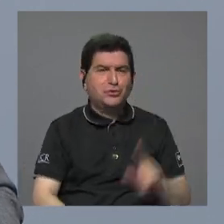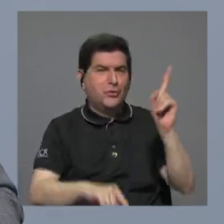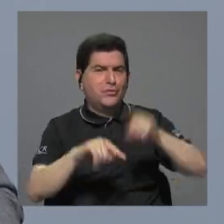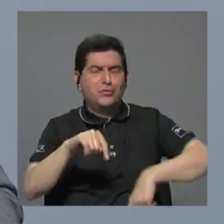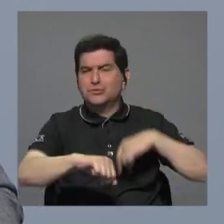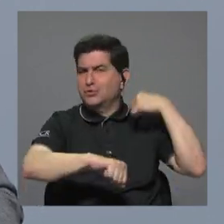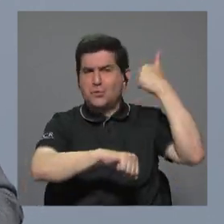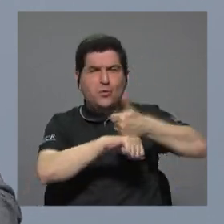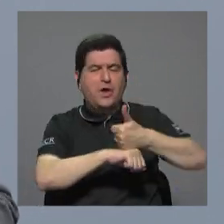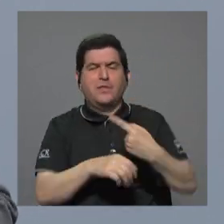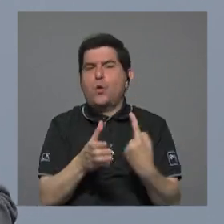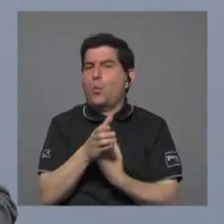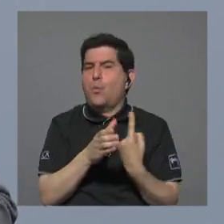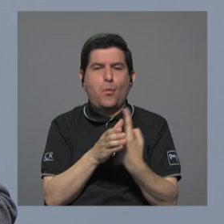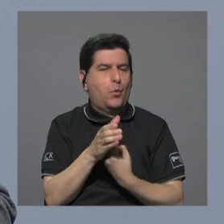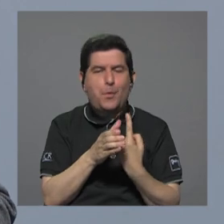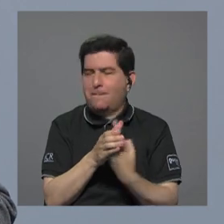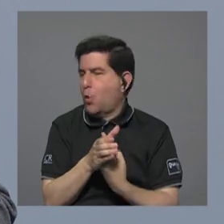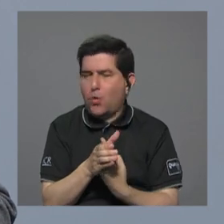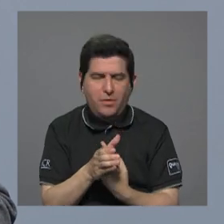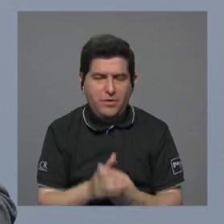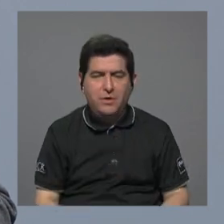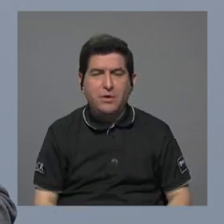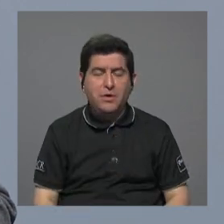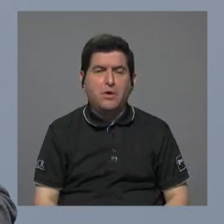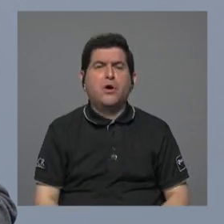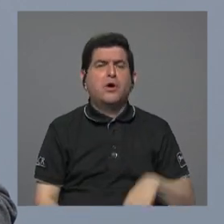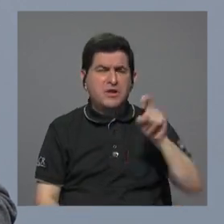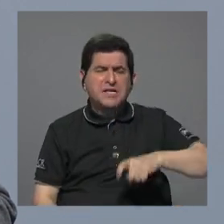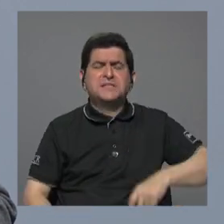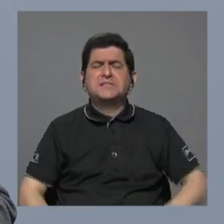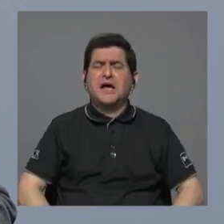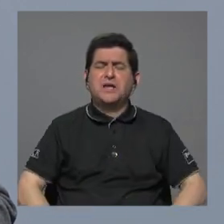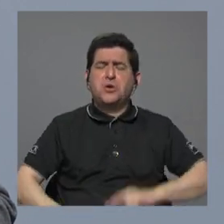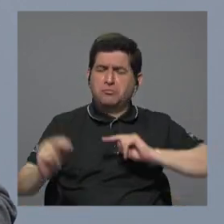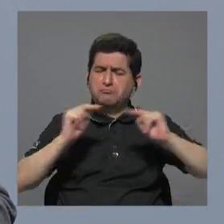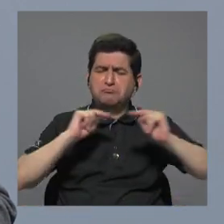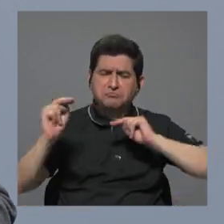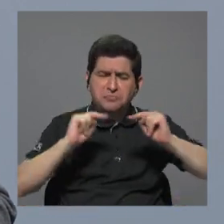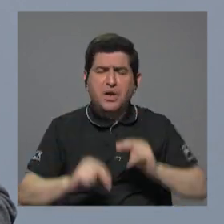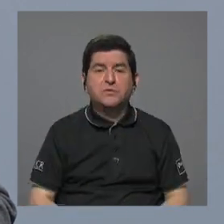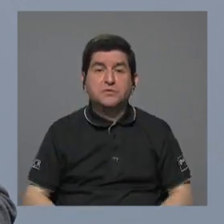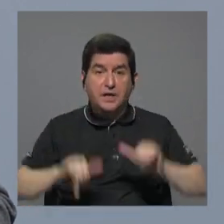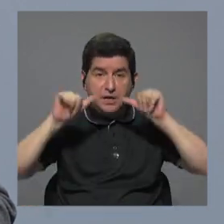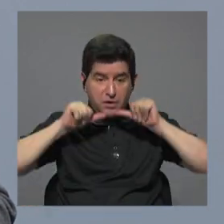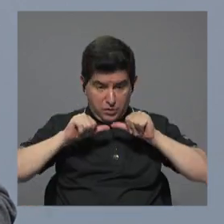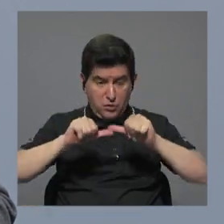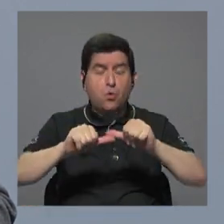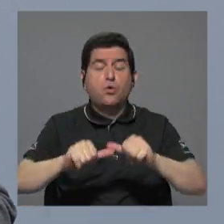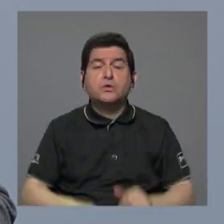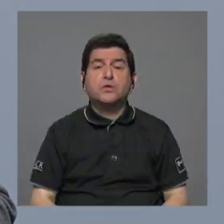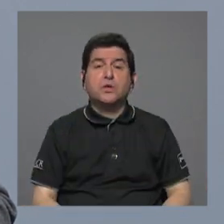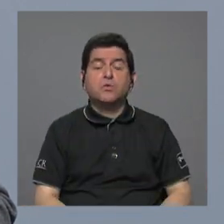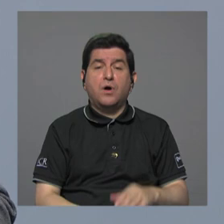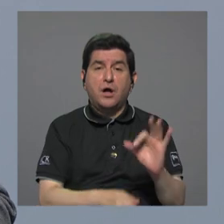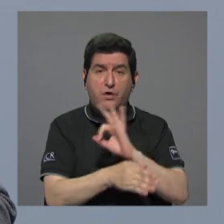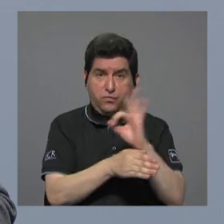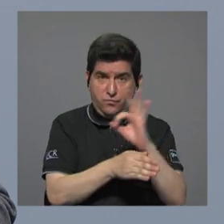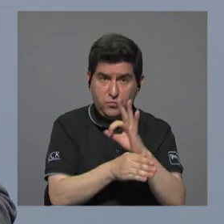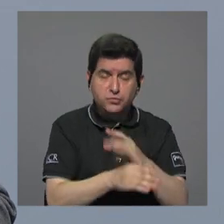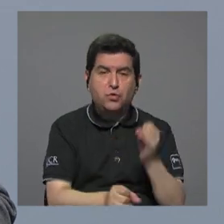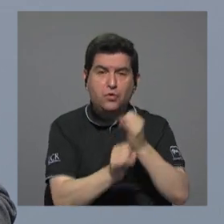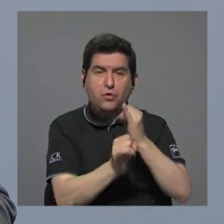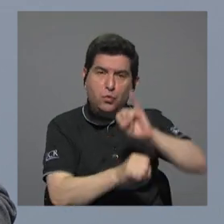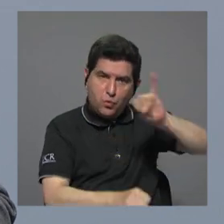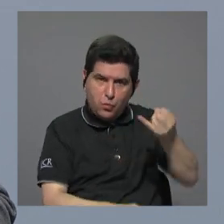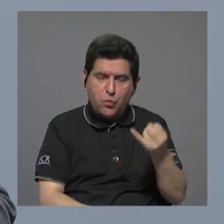crear un monopolio y sentarse a hacer la negociación para darle sostenibilidad a Japdeva y me parece que se debe